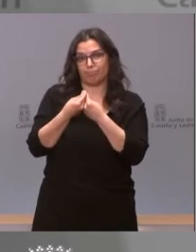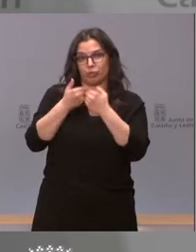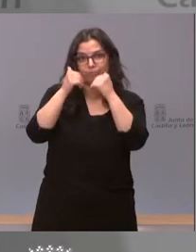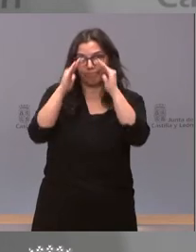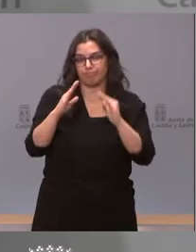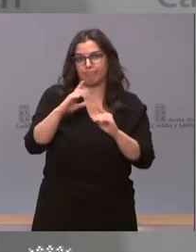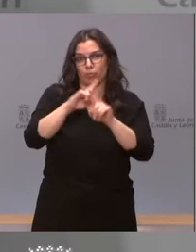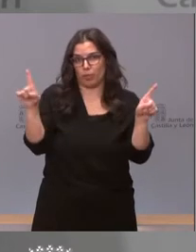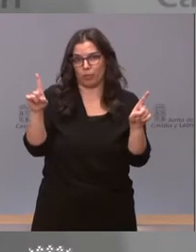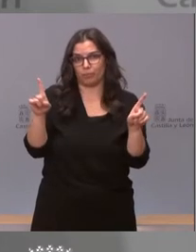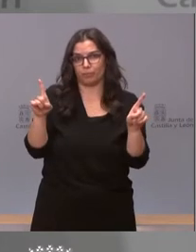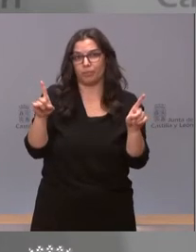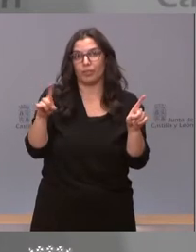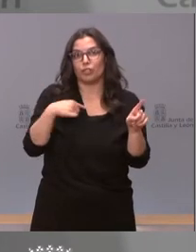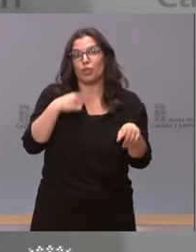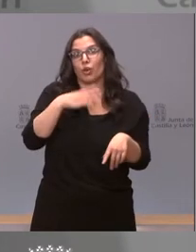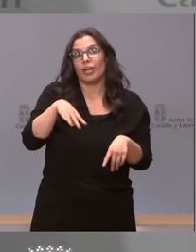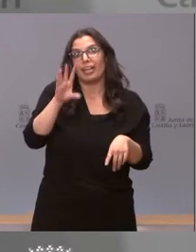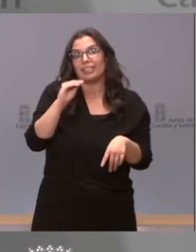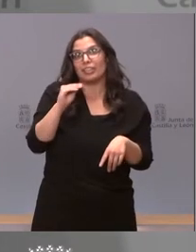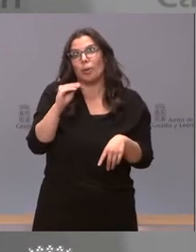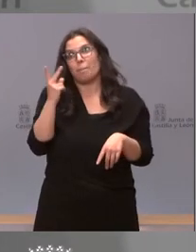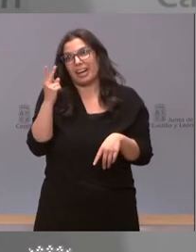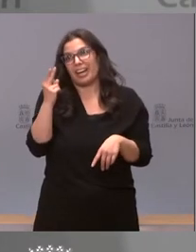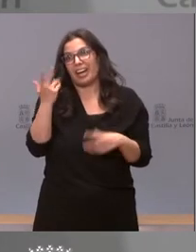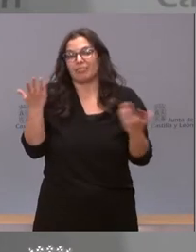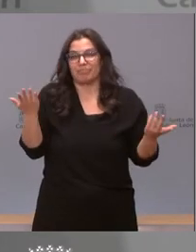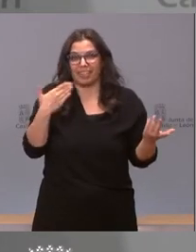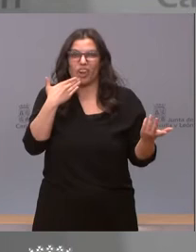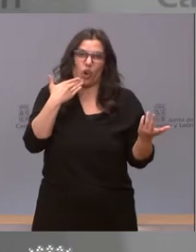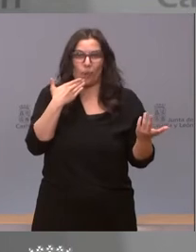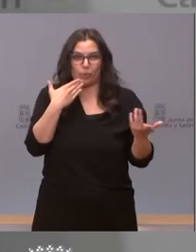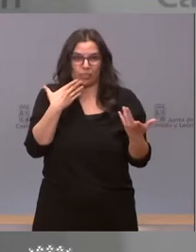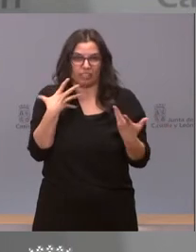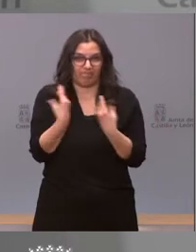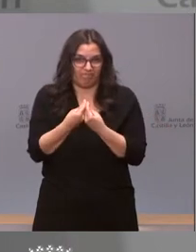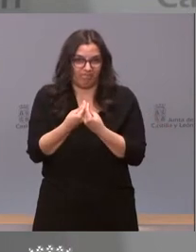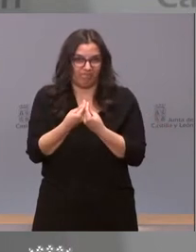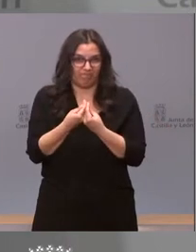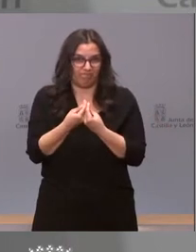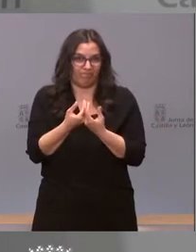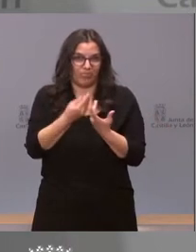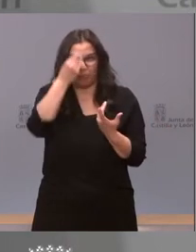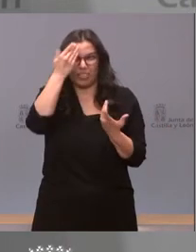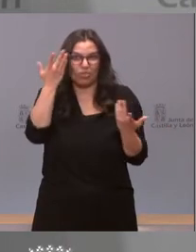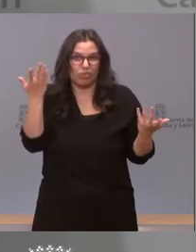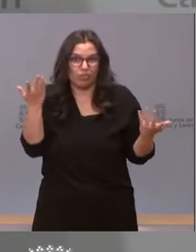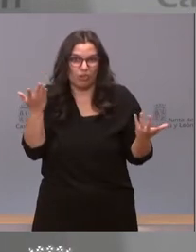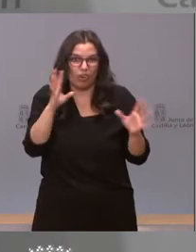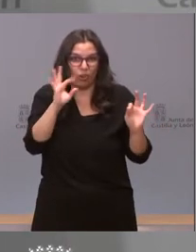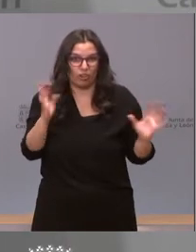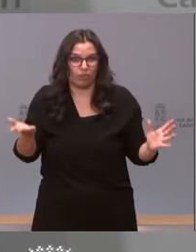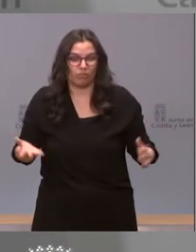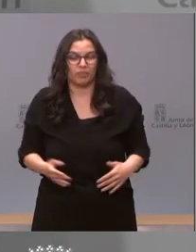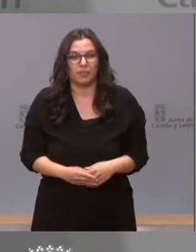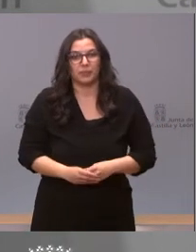nacional. Entiendo que la pareja de uno es un conviviente. Es decir, que esto yo creo que es bastante evidente.